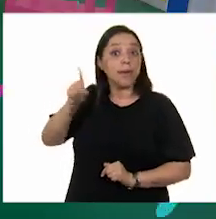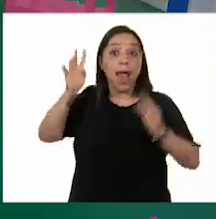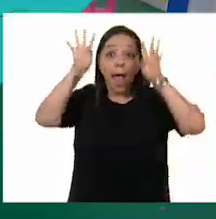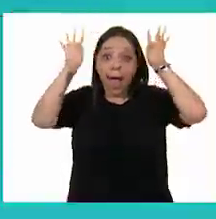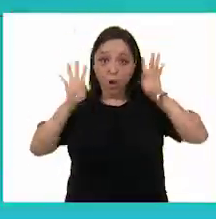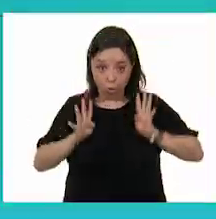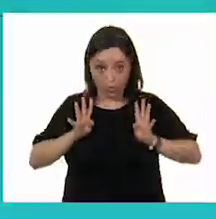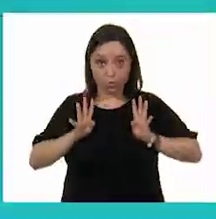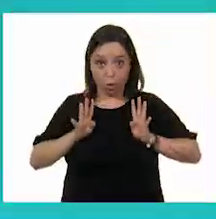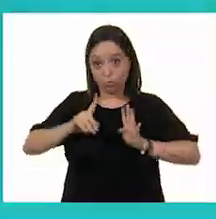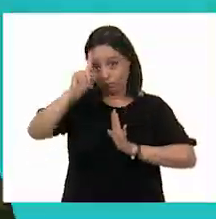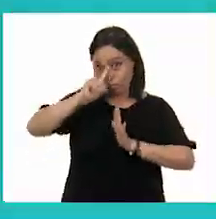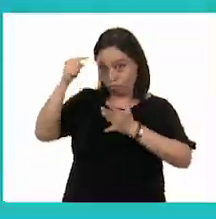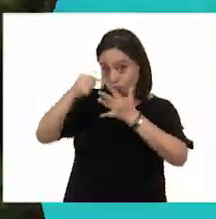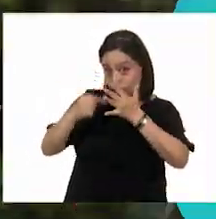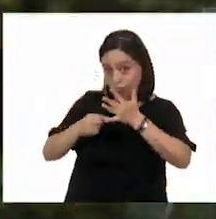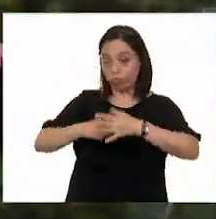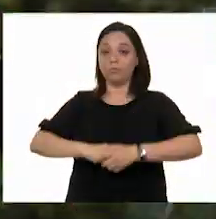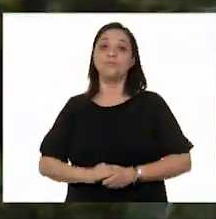¡Perfecto! ¡Vamos!